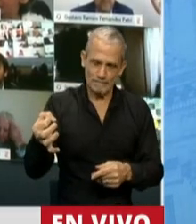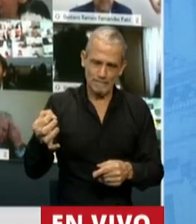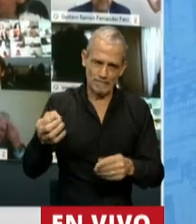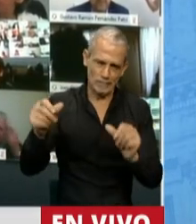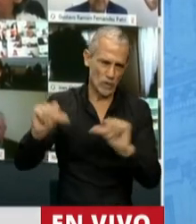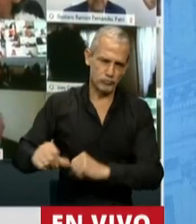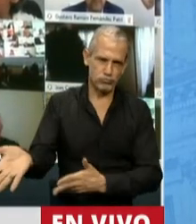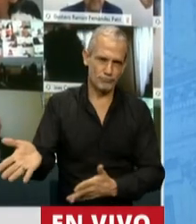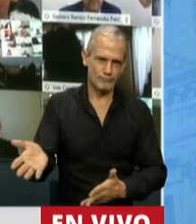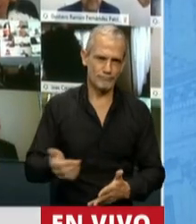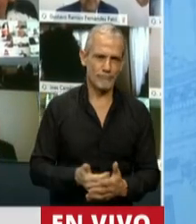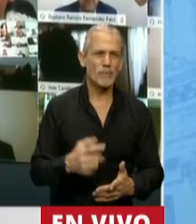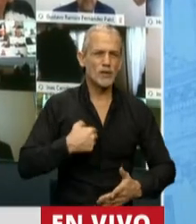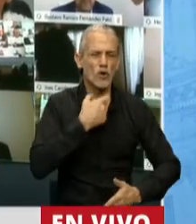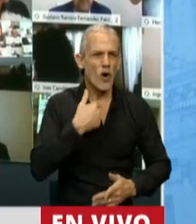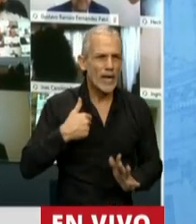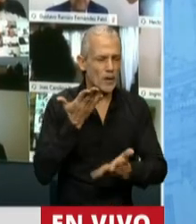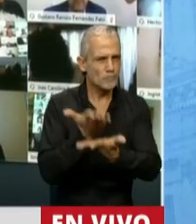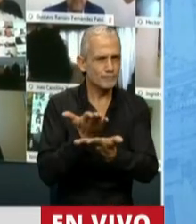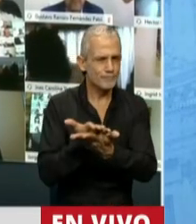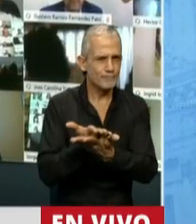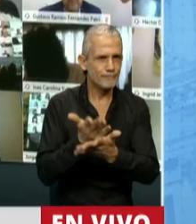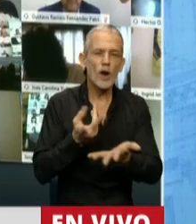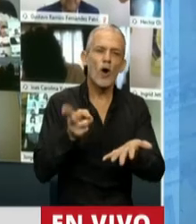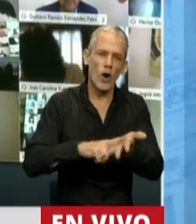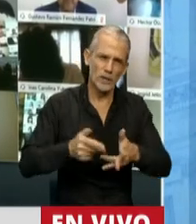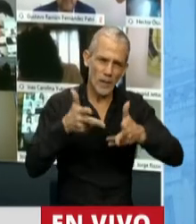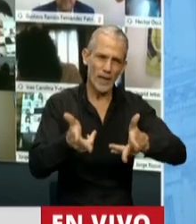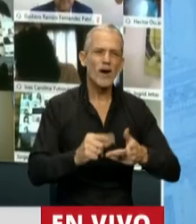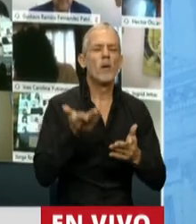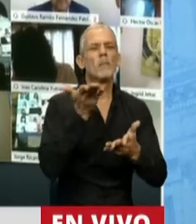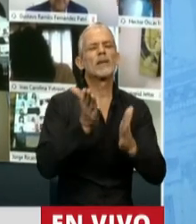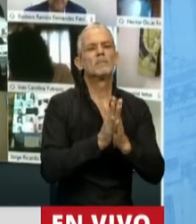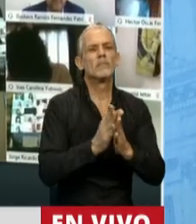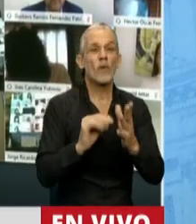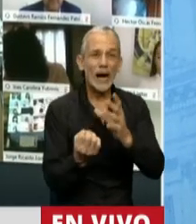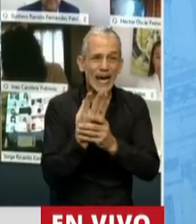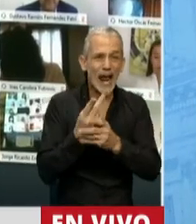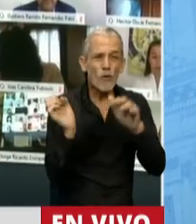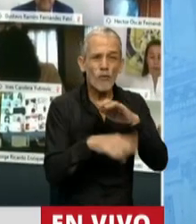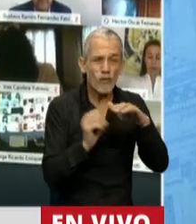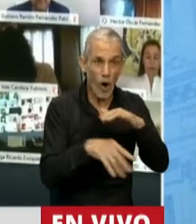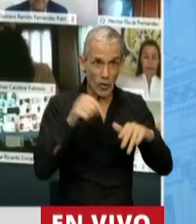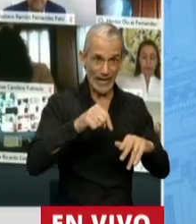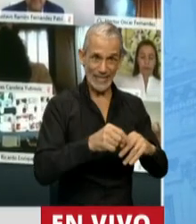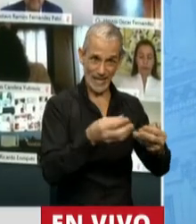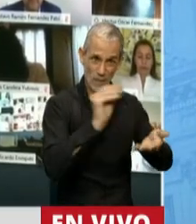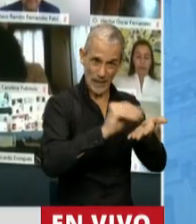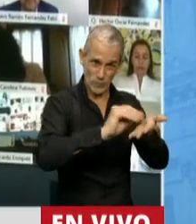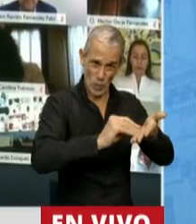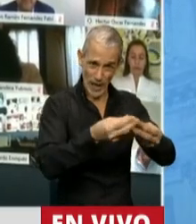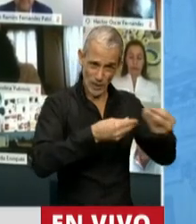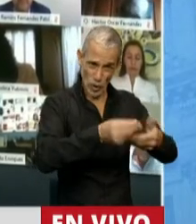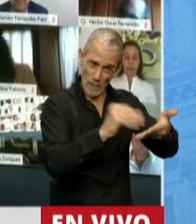Por eso quiero plantear y reiterar el pedido de crear un fondo en esta ampliación del presupuesto,